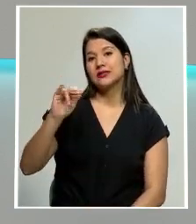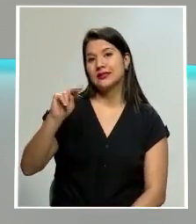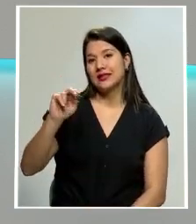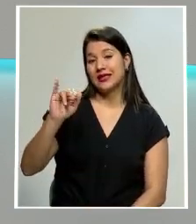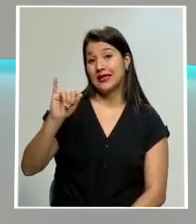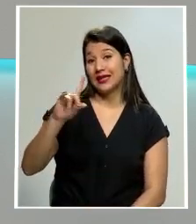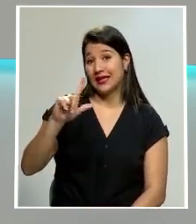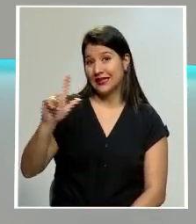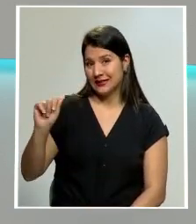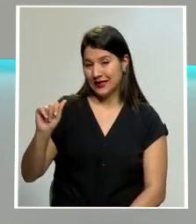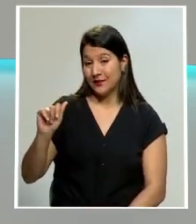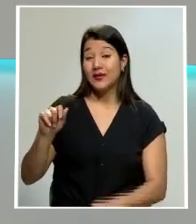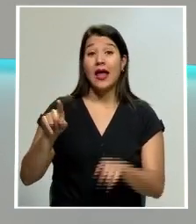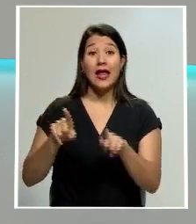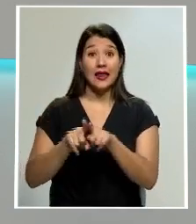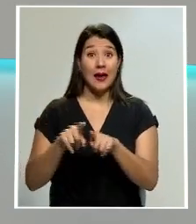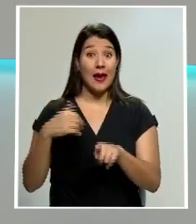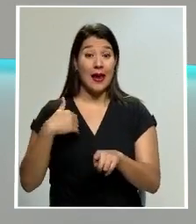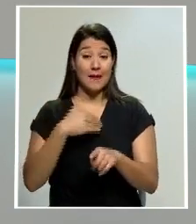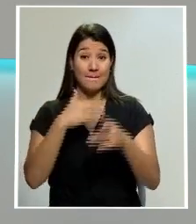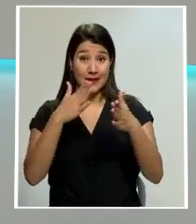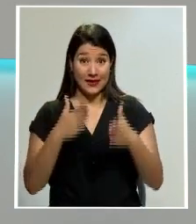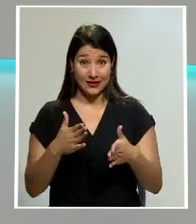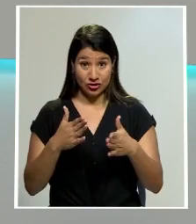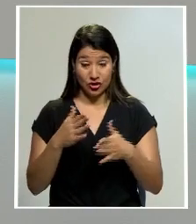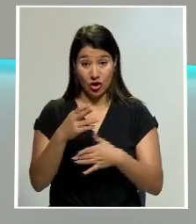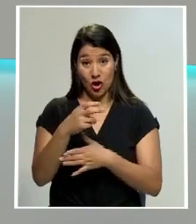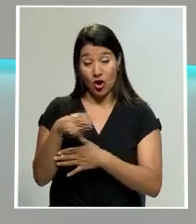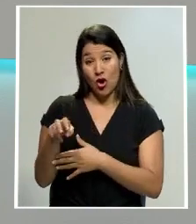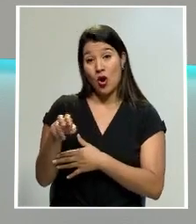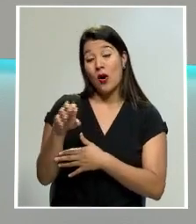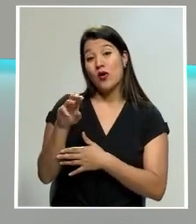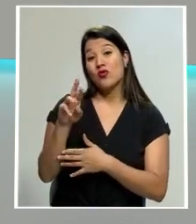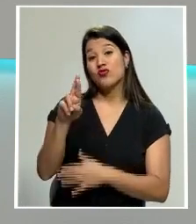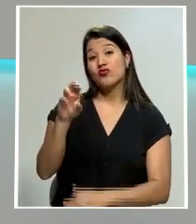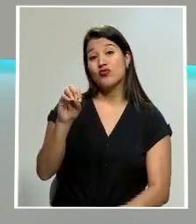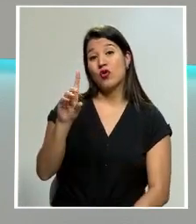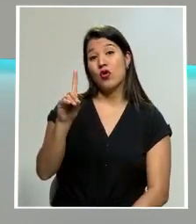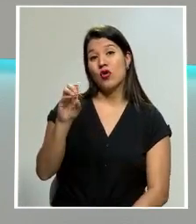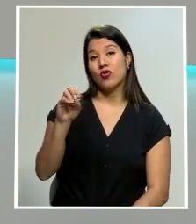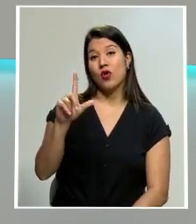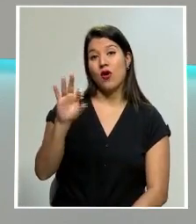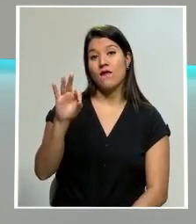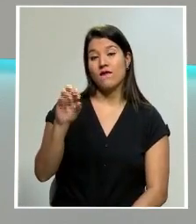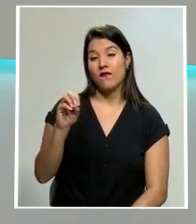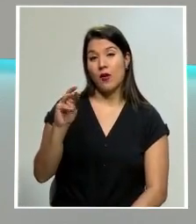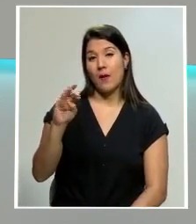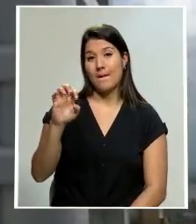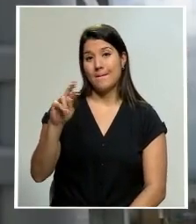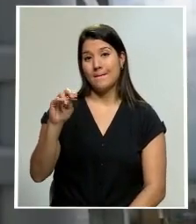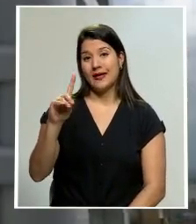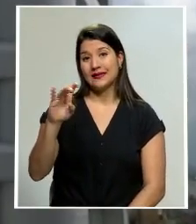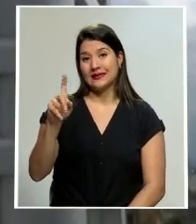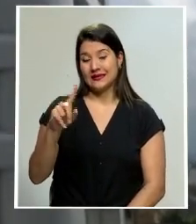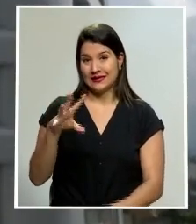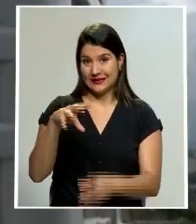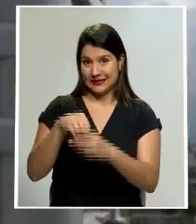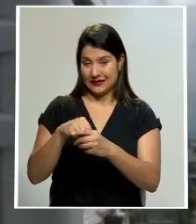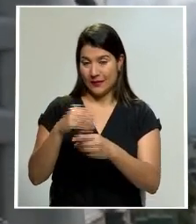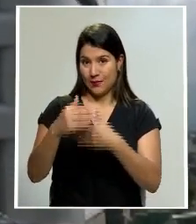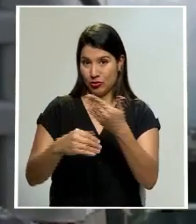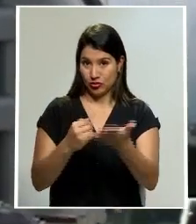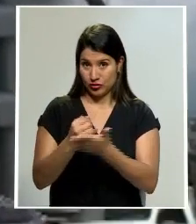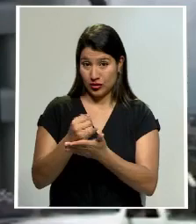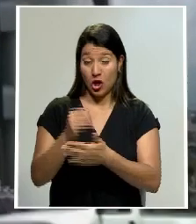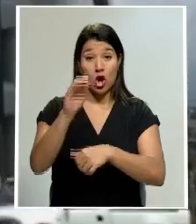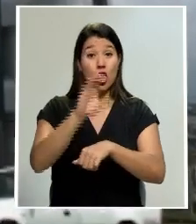esta investigación, y una vez que inicia, los primeros resultados deberá darse a conocer en el plazo de 30 días. El Consejo